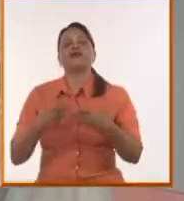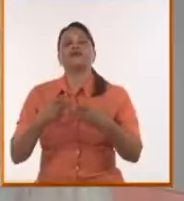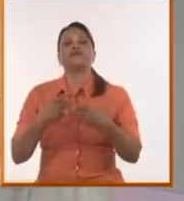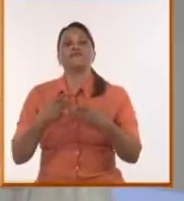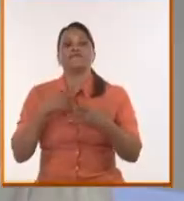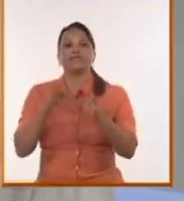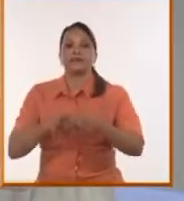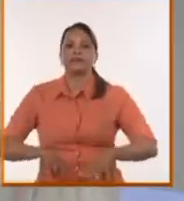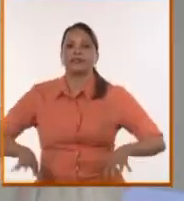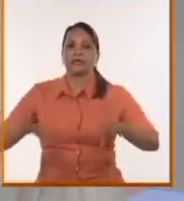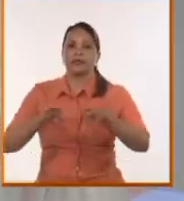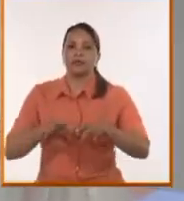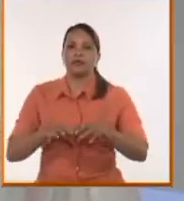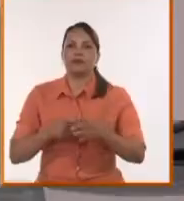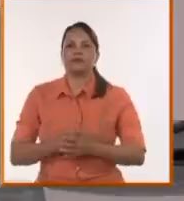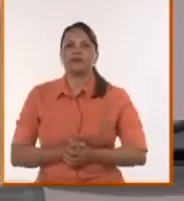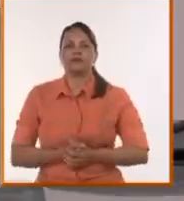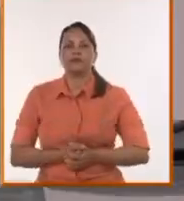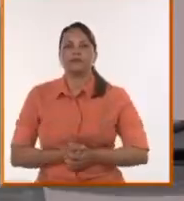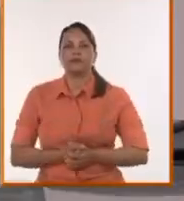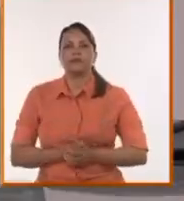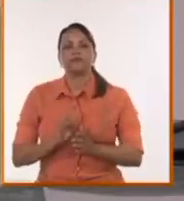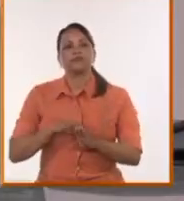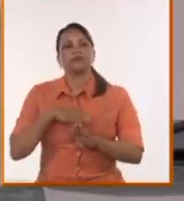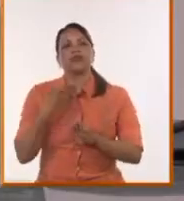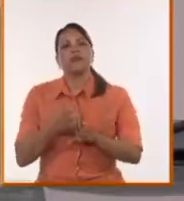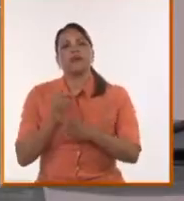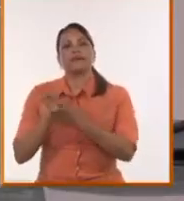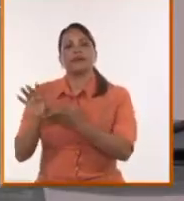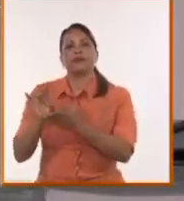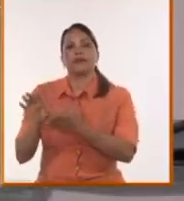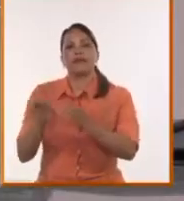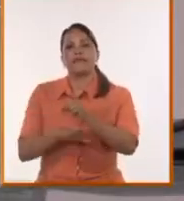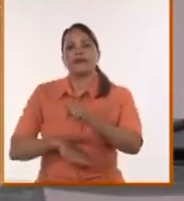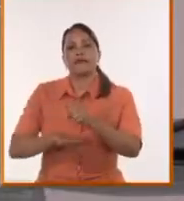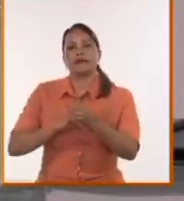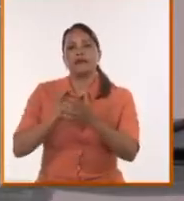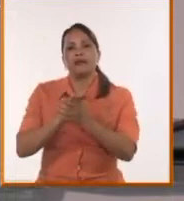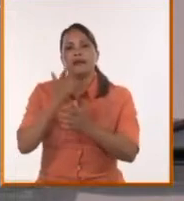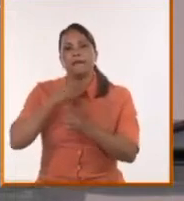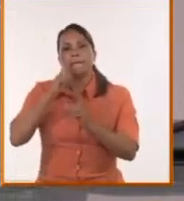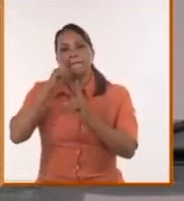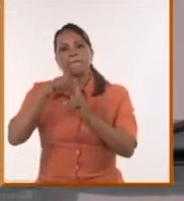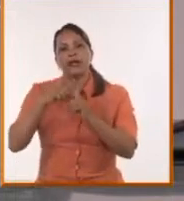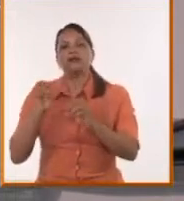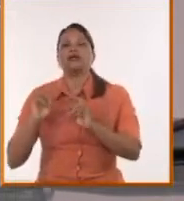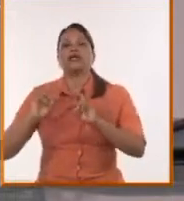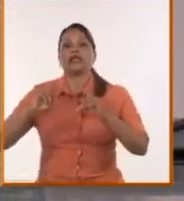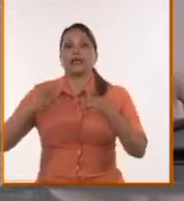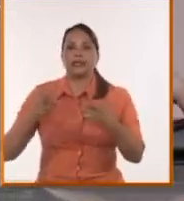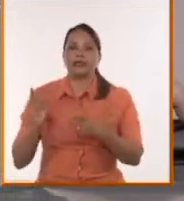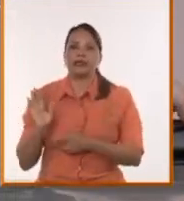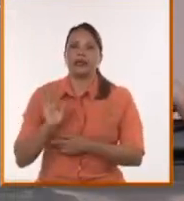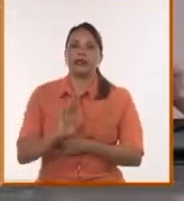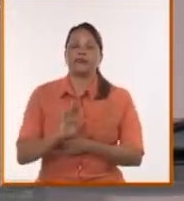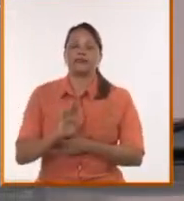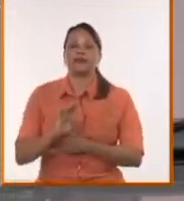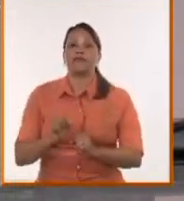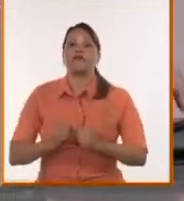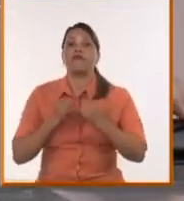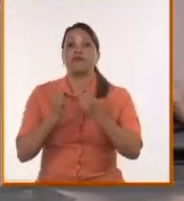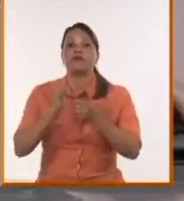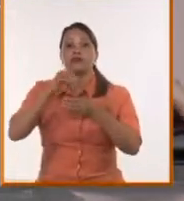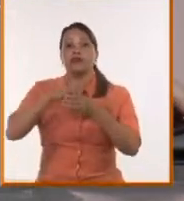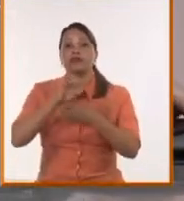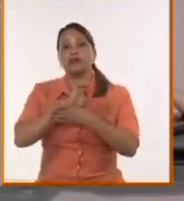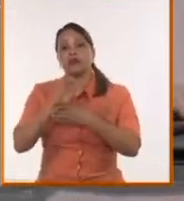en una avanzada cada vez más agresiva. Después que fueron expulsados de la base de Manta, pues han retornado, y han retornado con fuerza al Ecuador y han